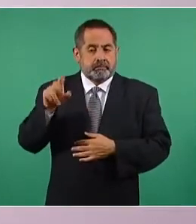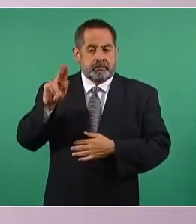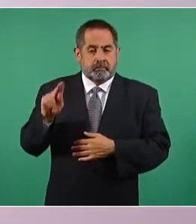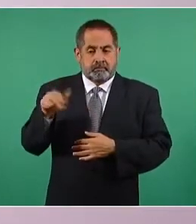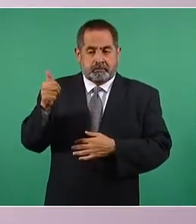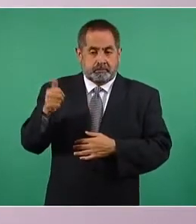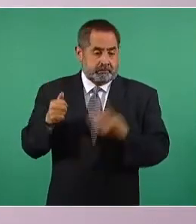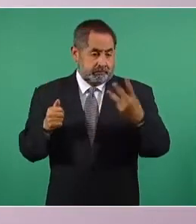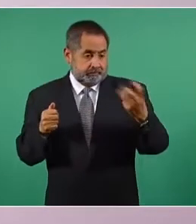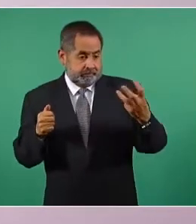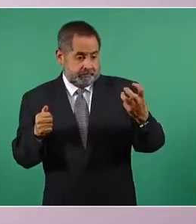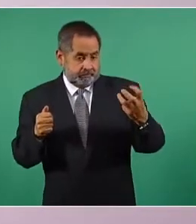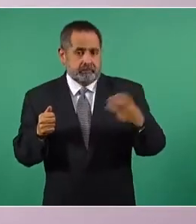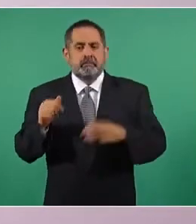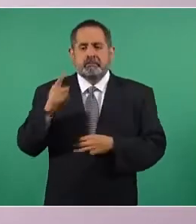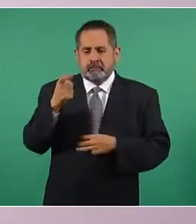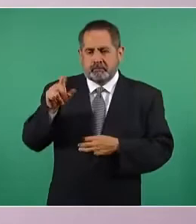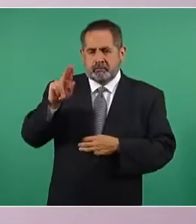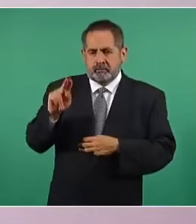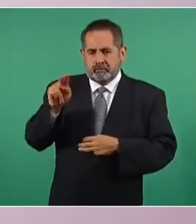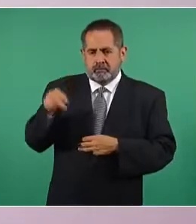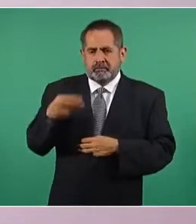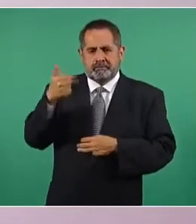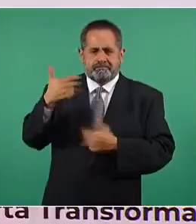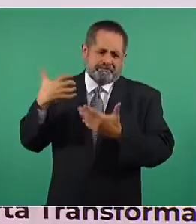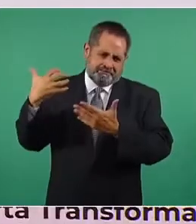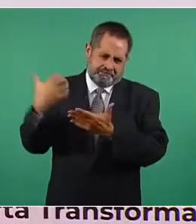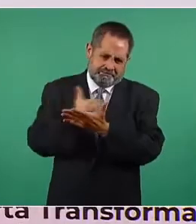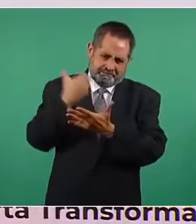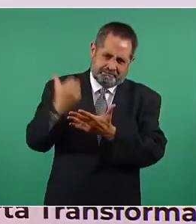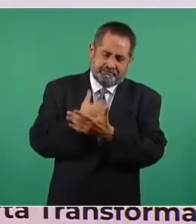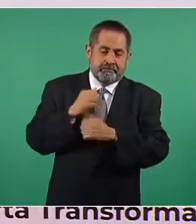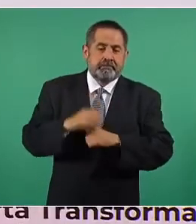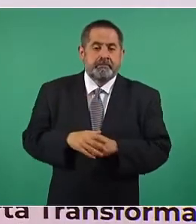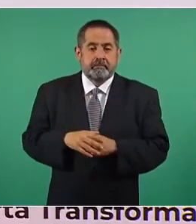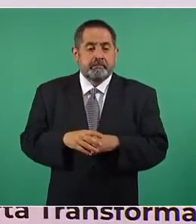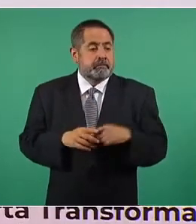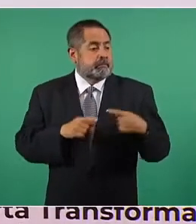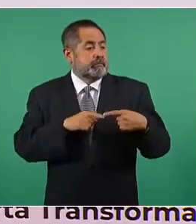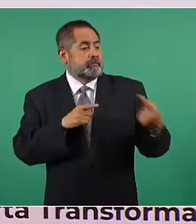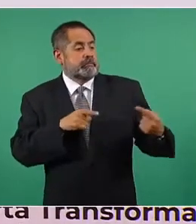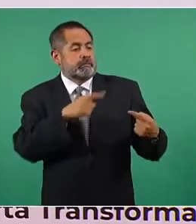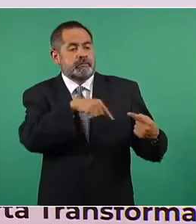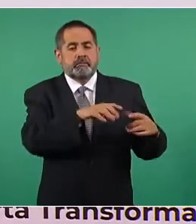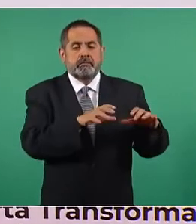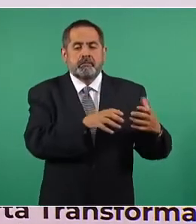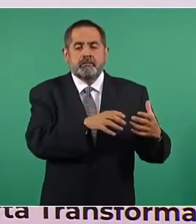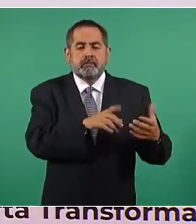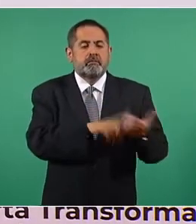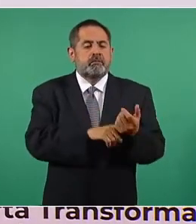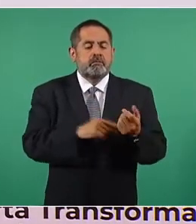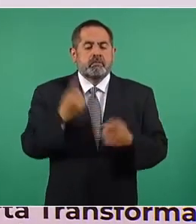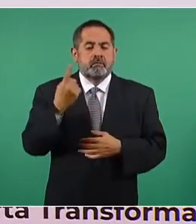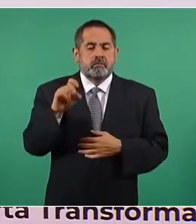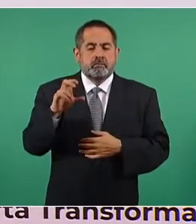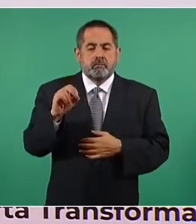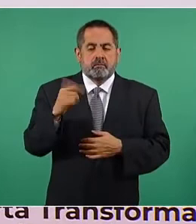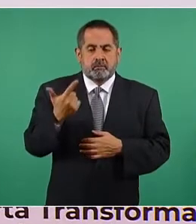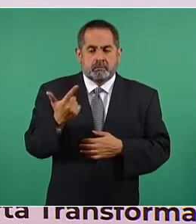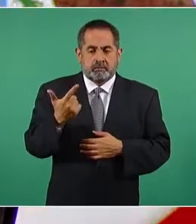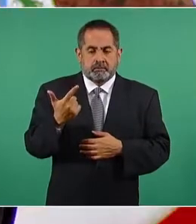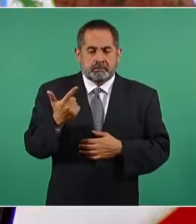300 distritos en disputa, en tanto que el Bloque Conservador obtuvo 107